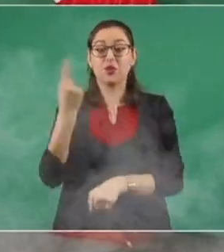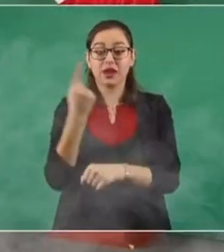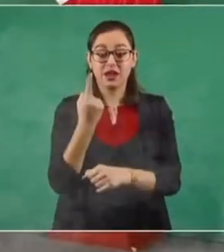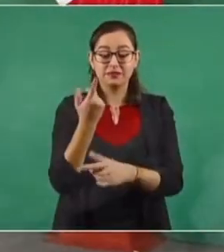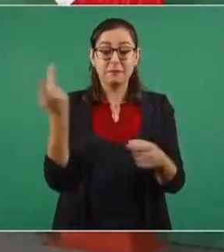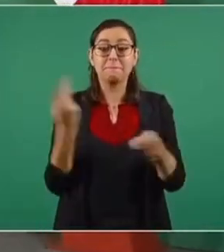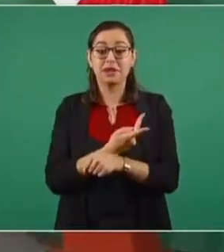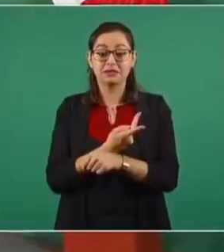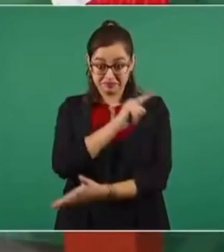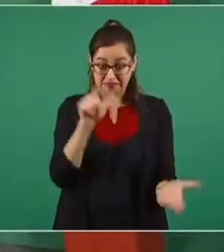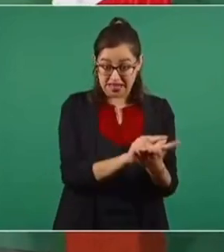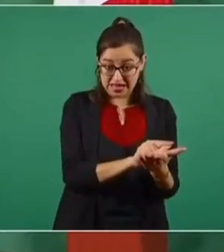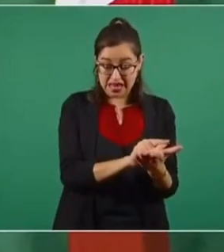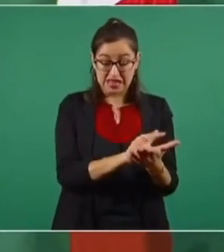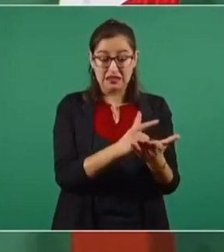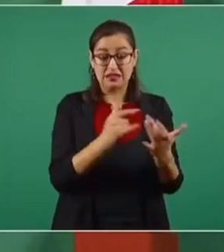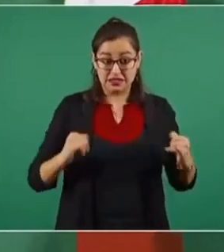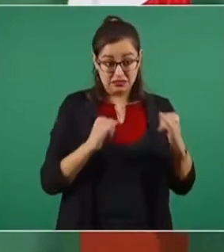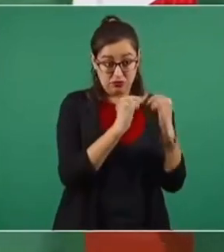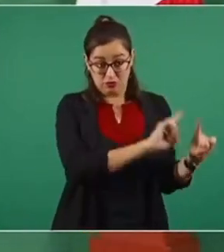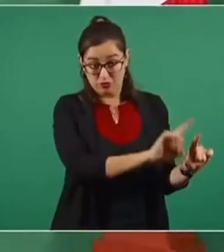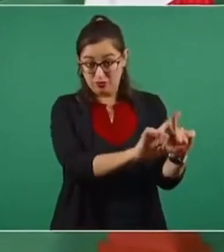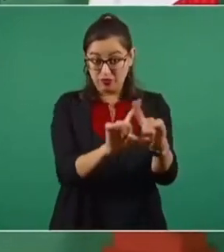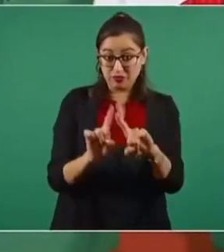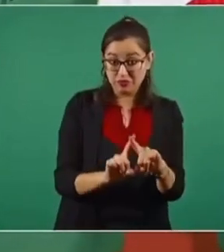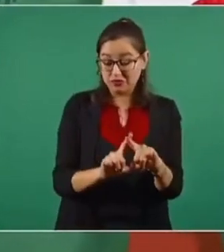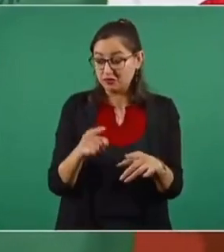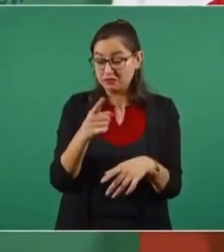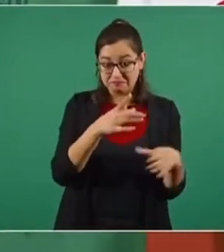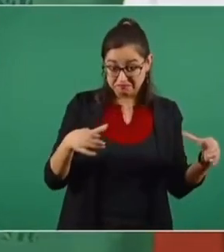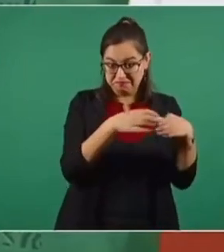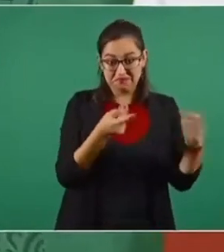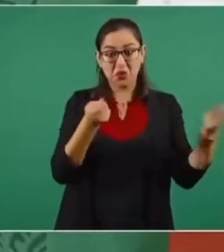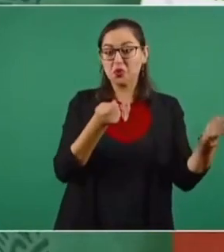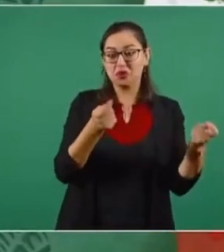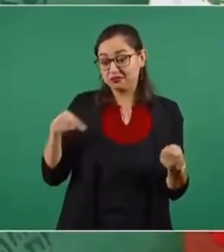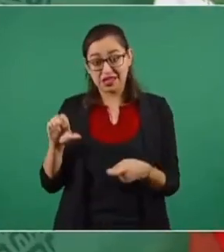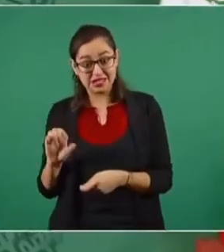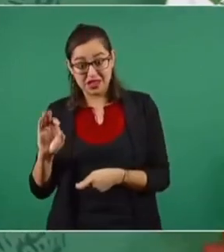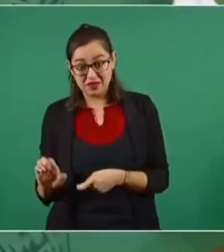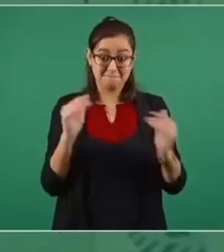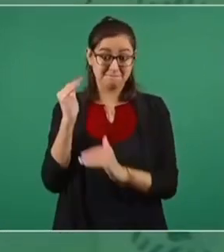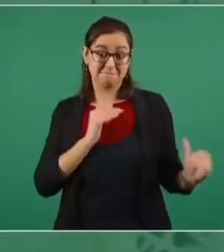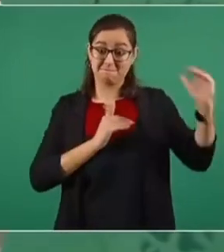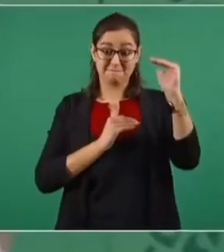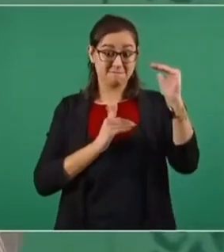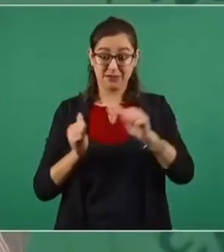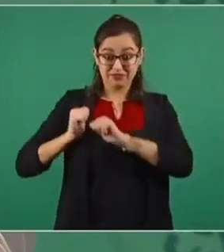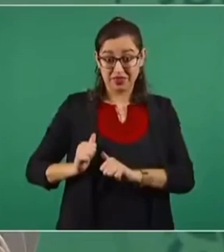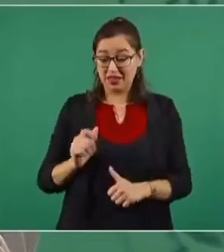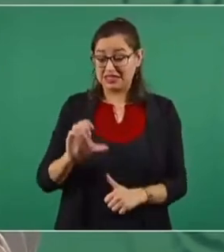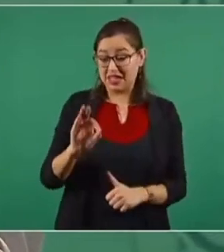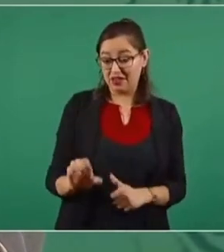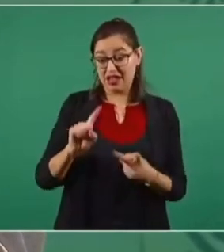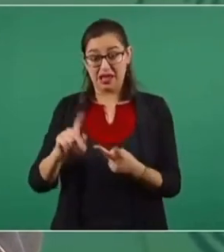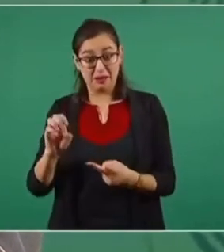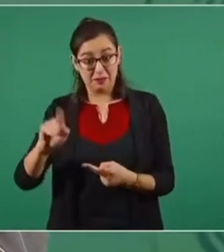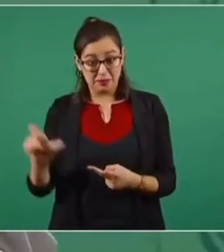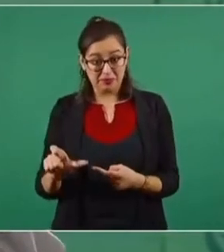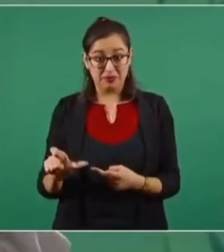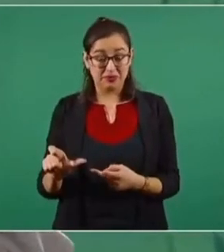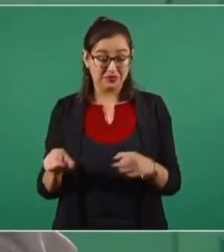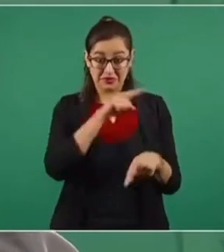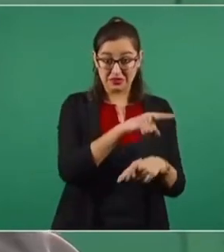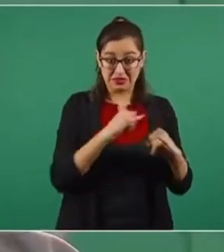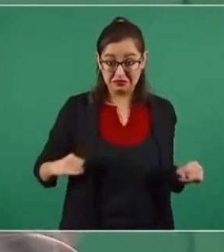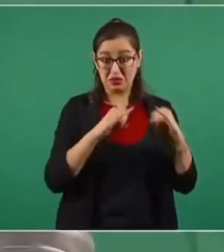Los órganos que crearon con la reforma energética están por encima de la autoridad, por encima de Pemex y por encima de la Comisión